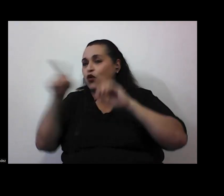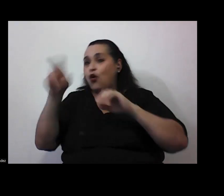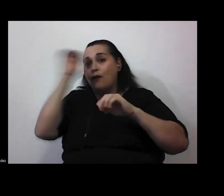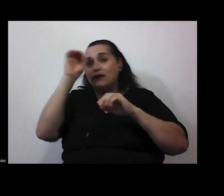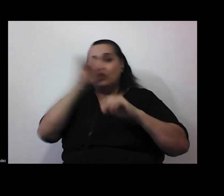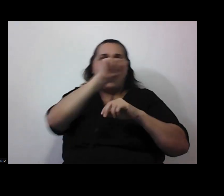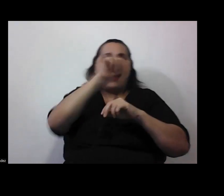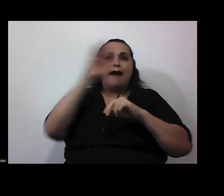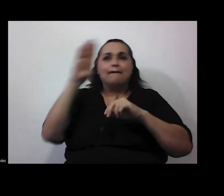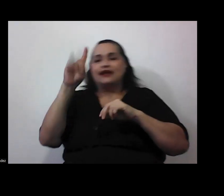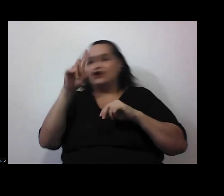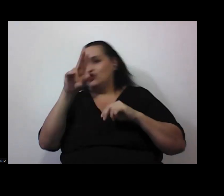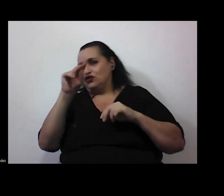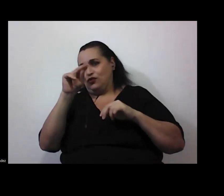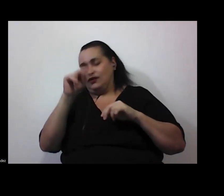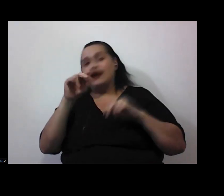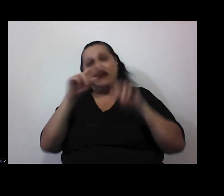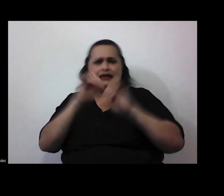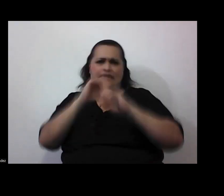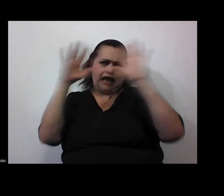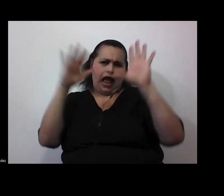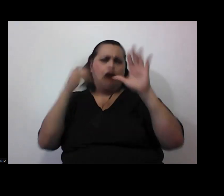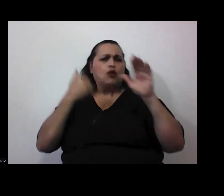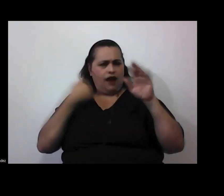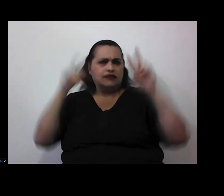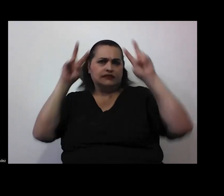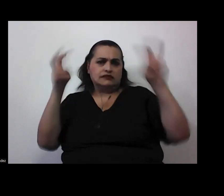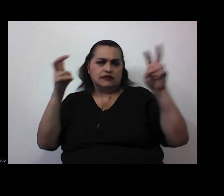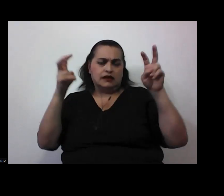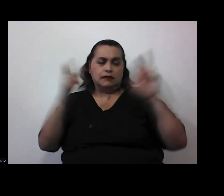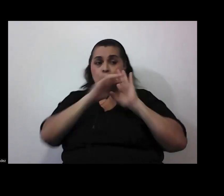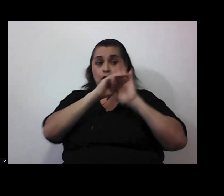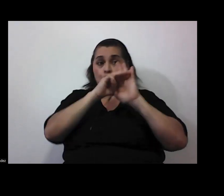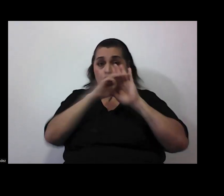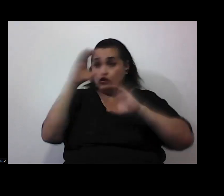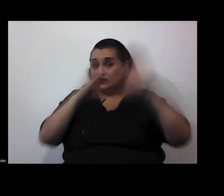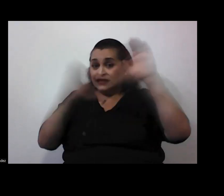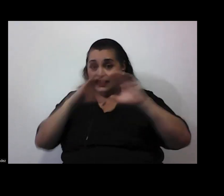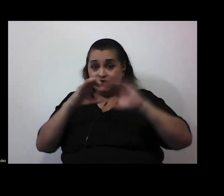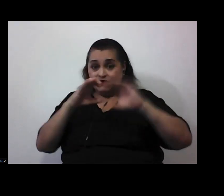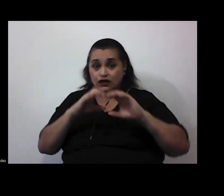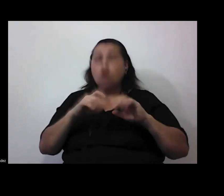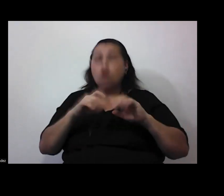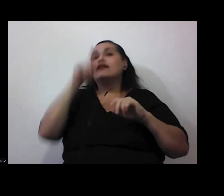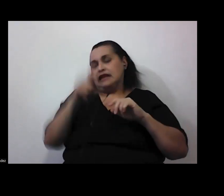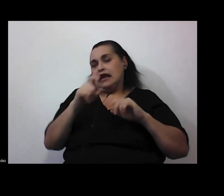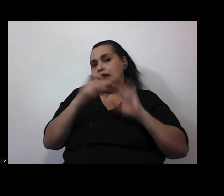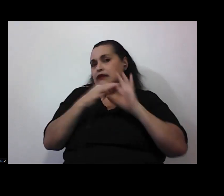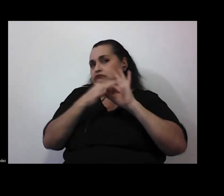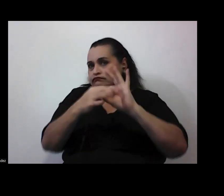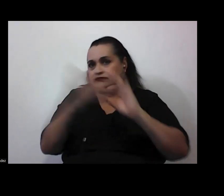¿está bien? por supuesto hay temas en los cuales los modelos científicos no dejan margen a las dudas